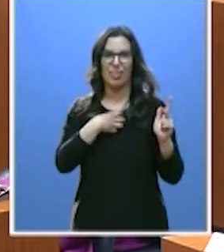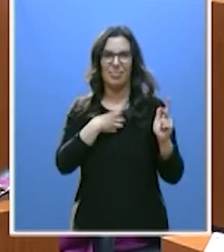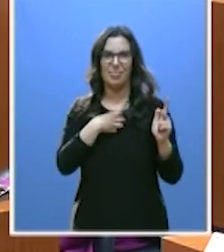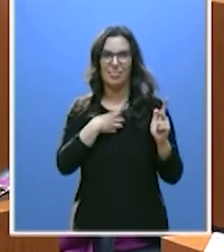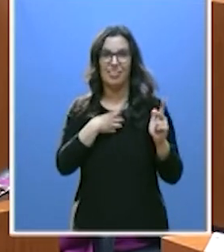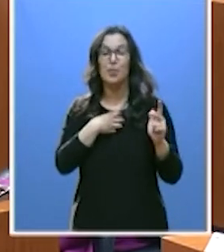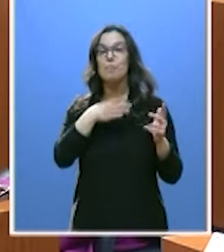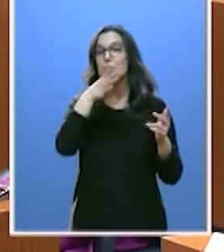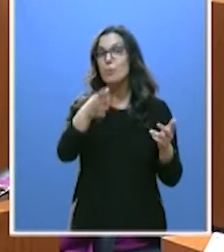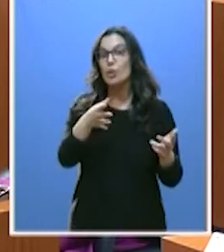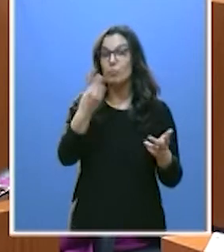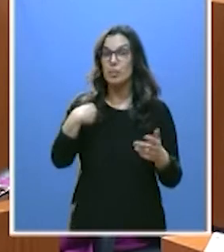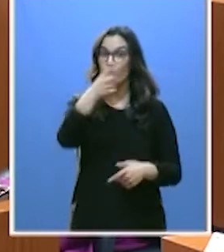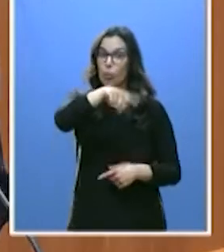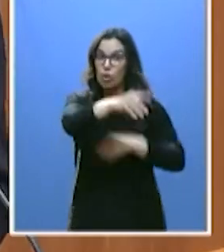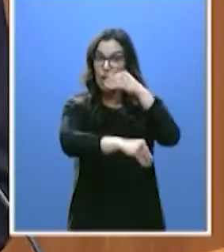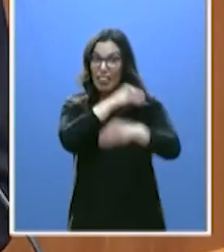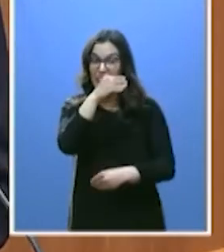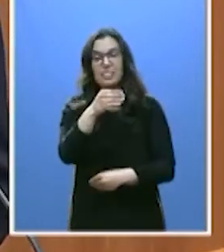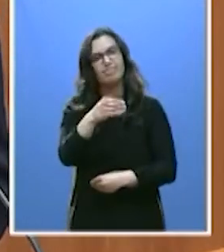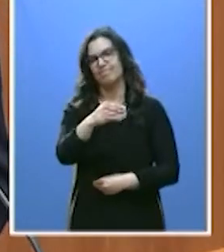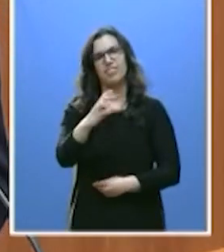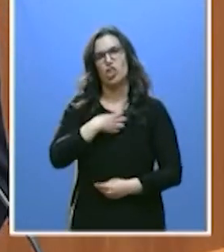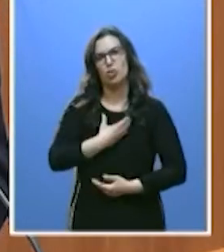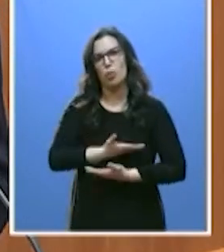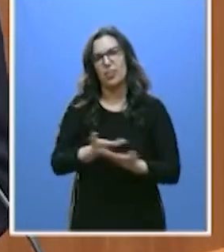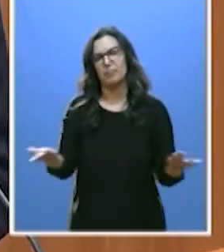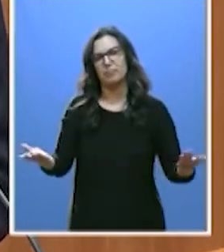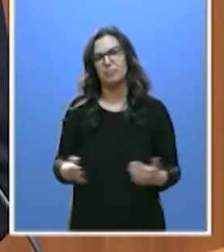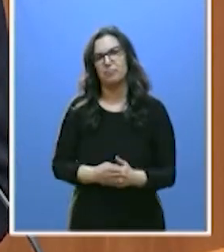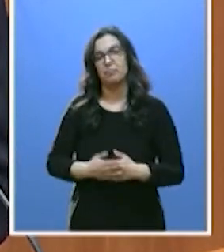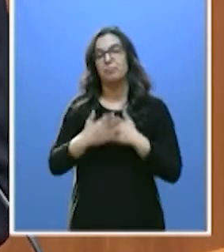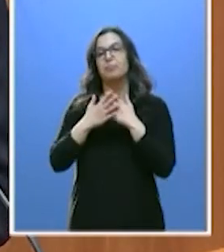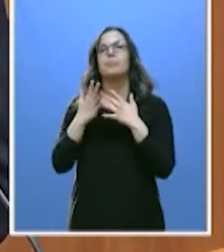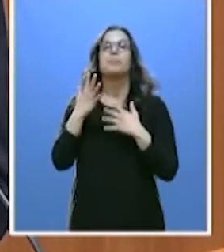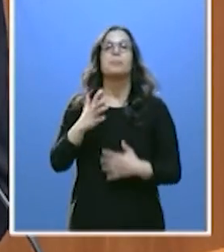lo que ustedes están haciendo hoy aquí. Así pues,